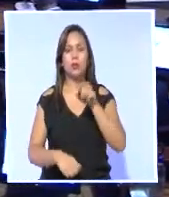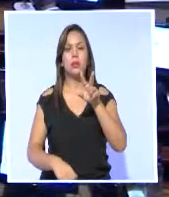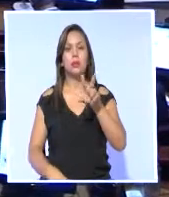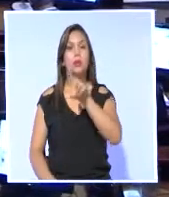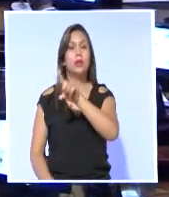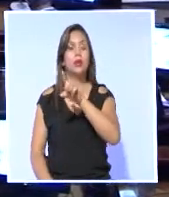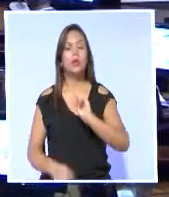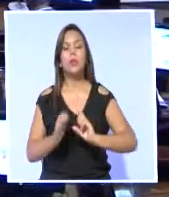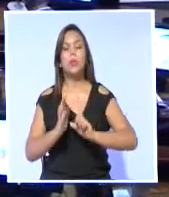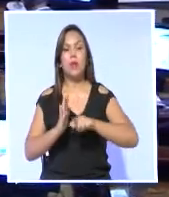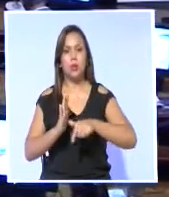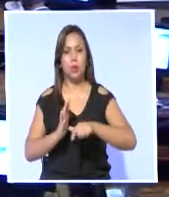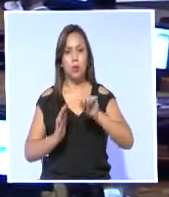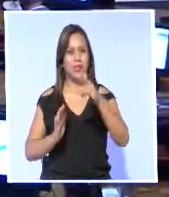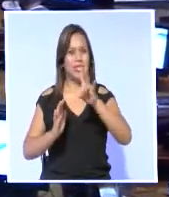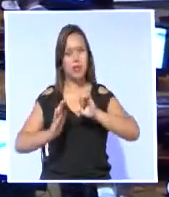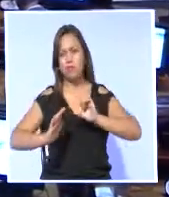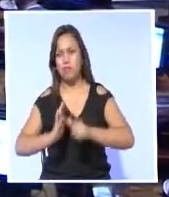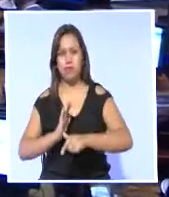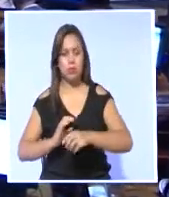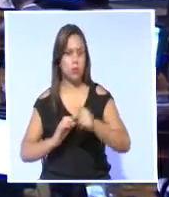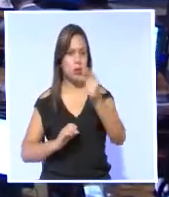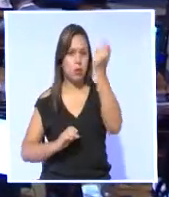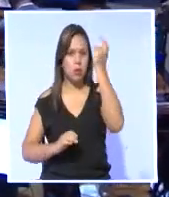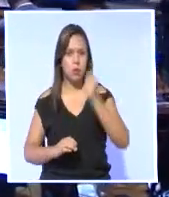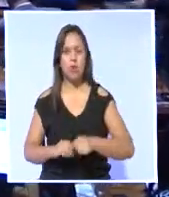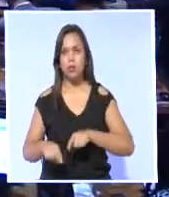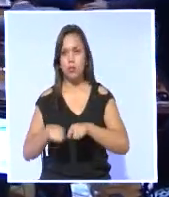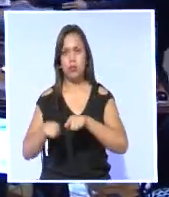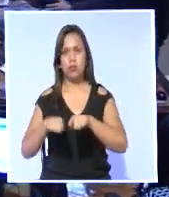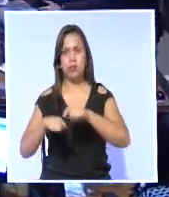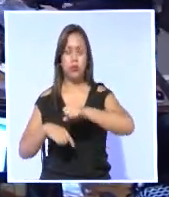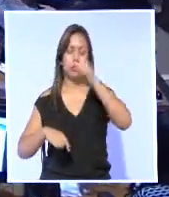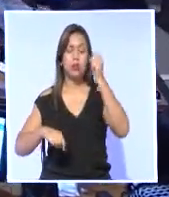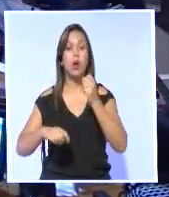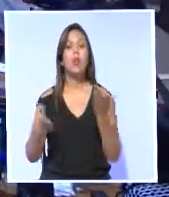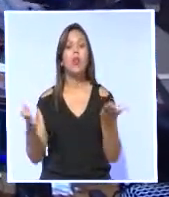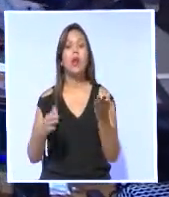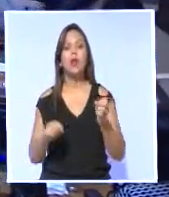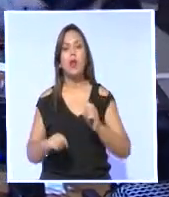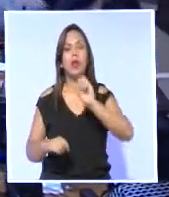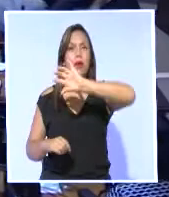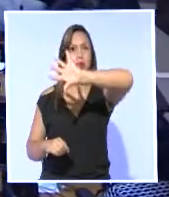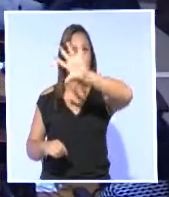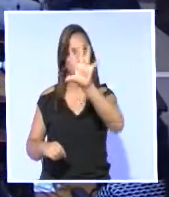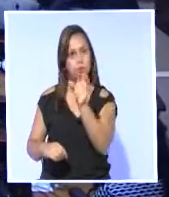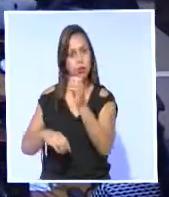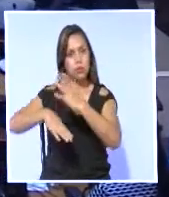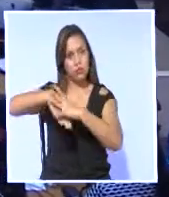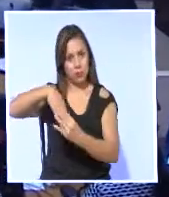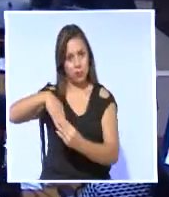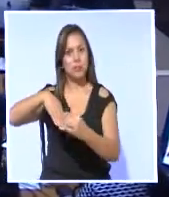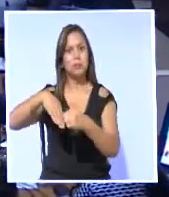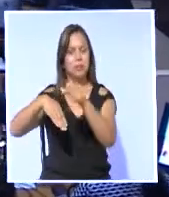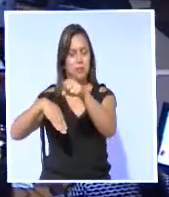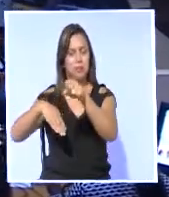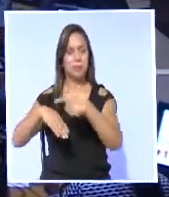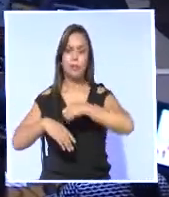y 17 segundos en la mina de oro de Poneng, de Sudáfrica, lo que le permitió adjudicarse un récord Guinness.